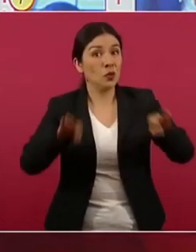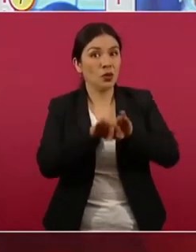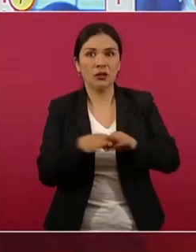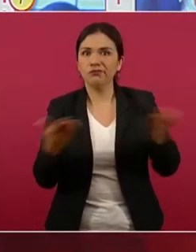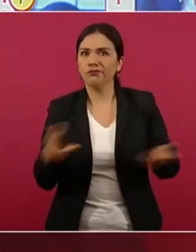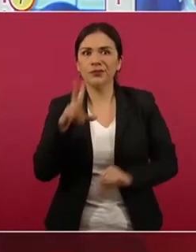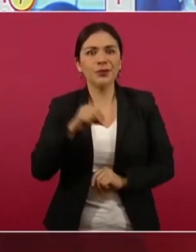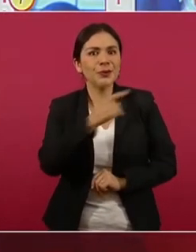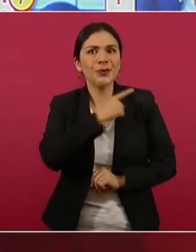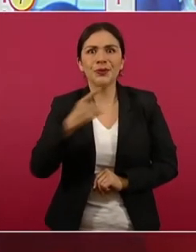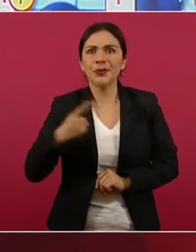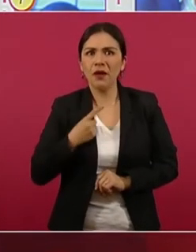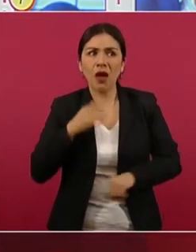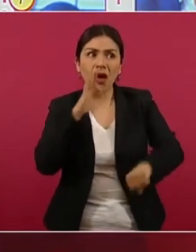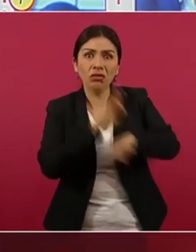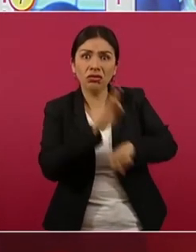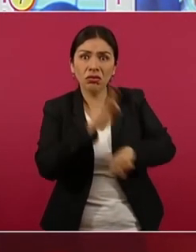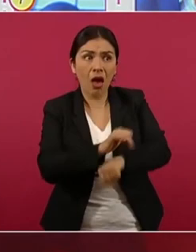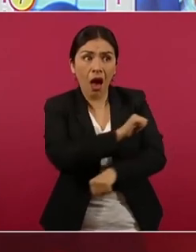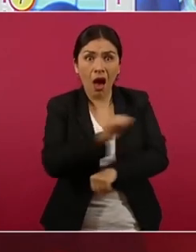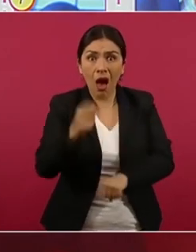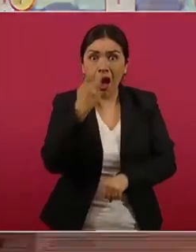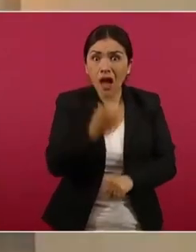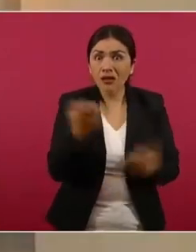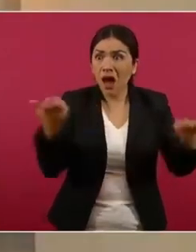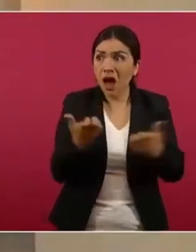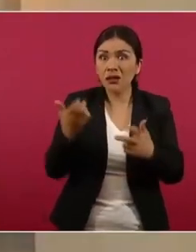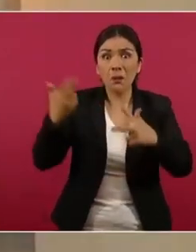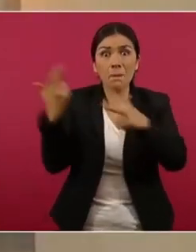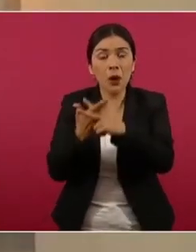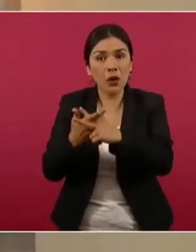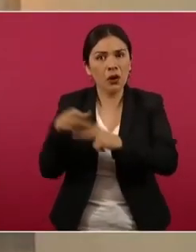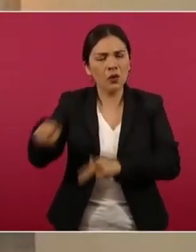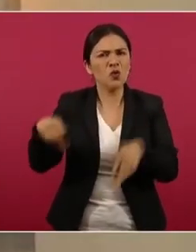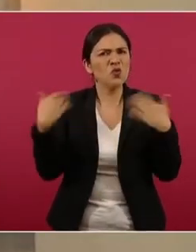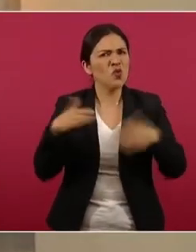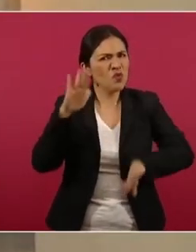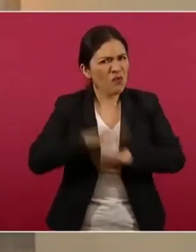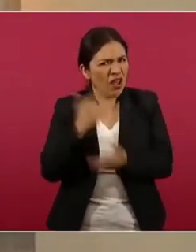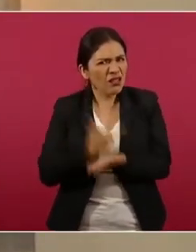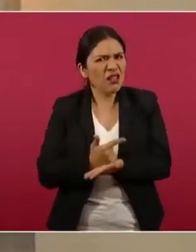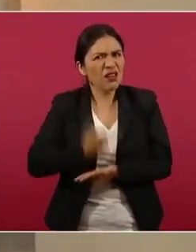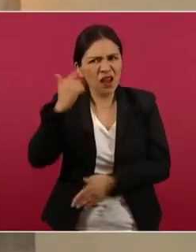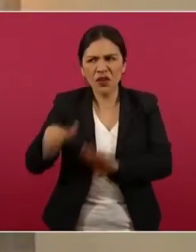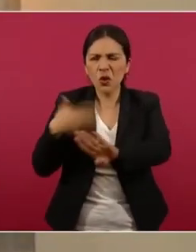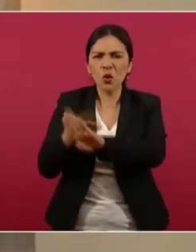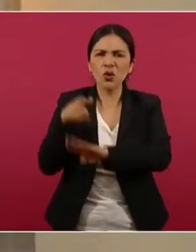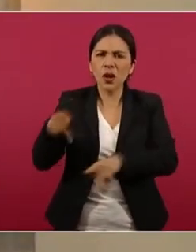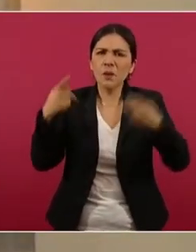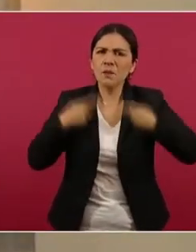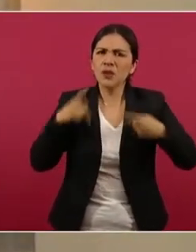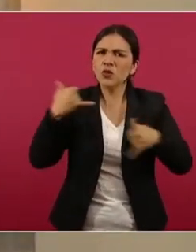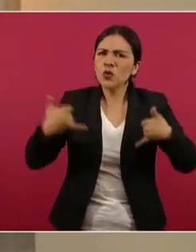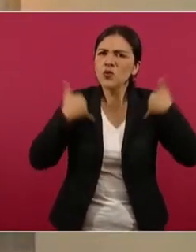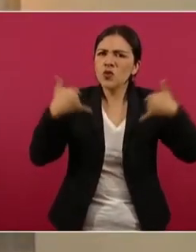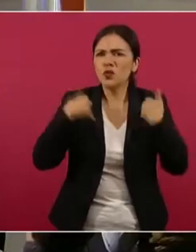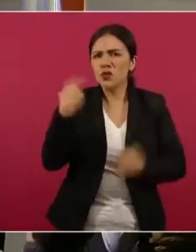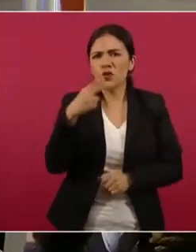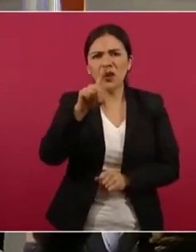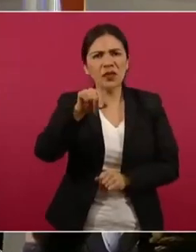debe haber impunidad cuando se cometen este tipo de eventos de alto impacto en agravio de un joven como era Daniel.